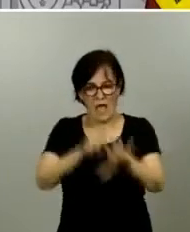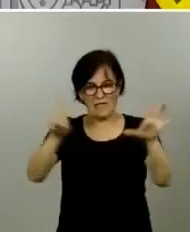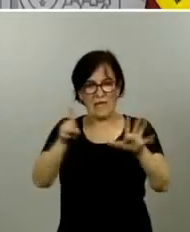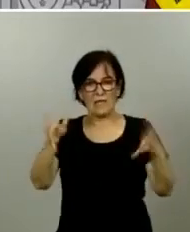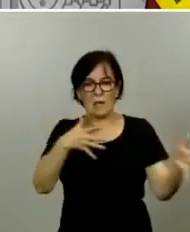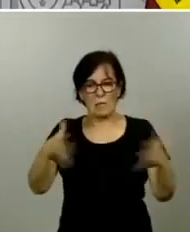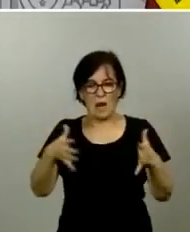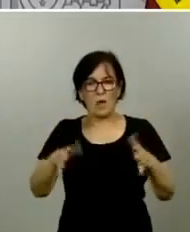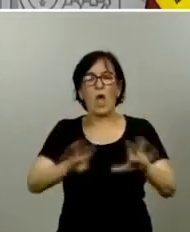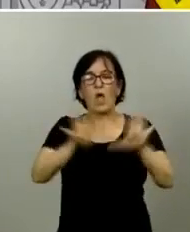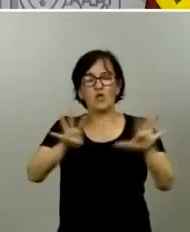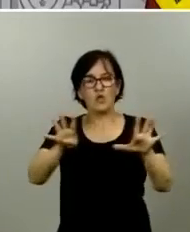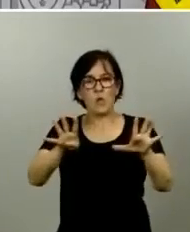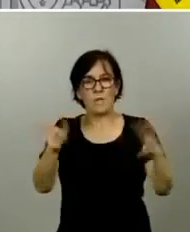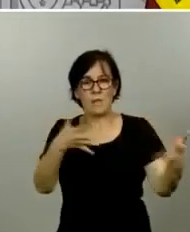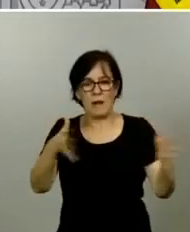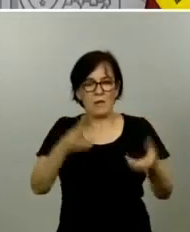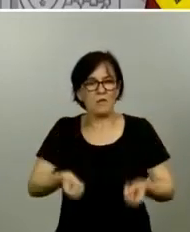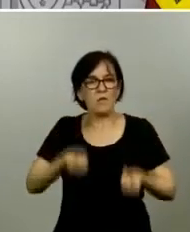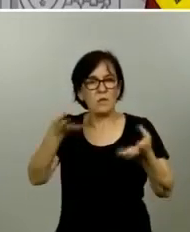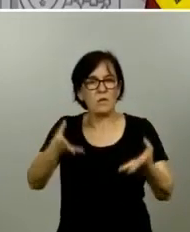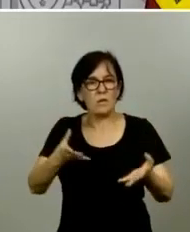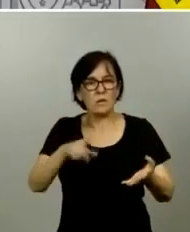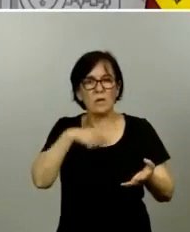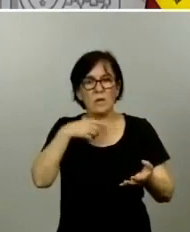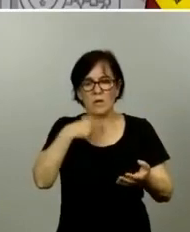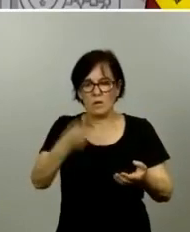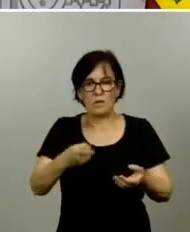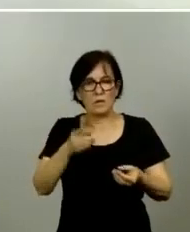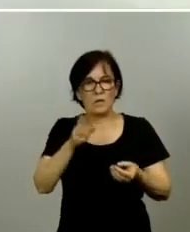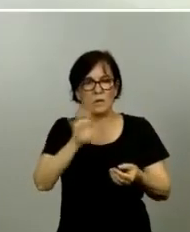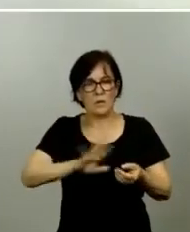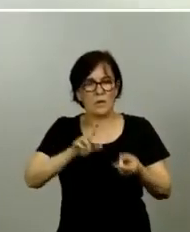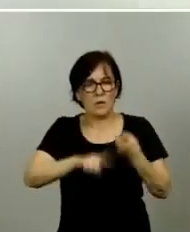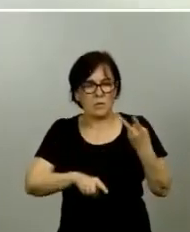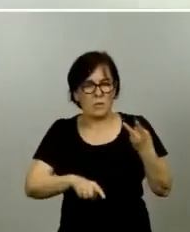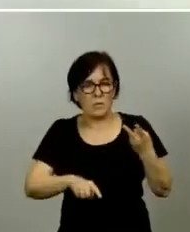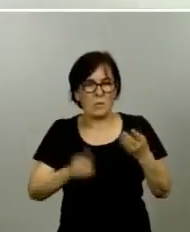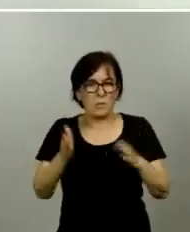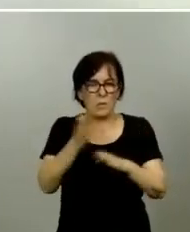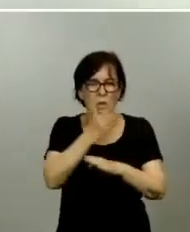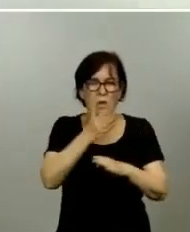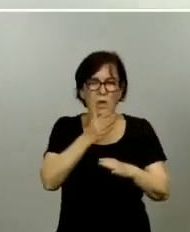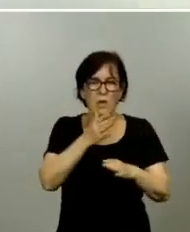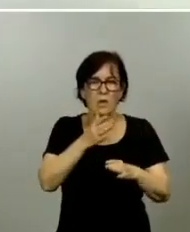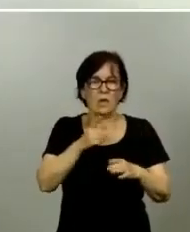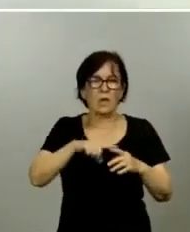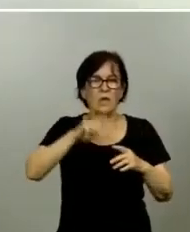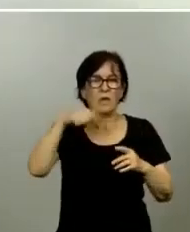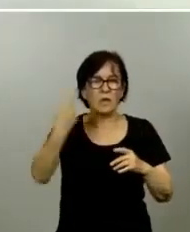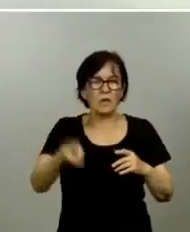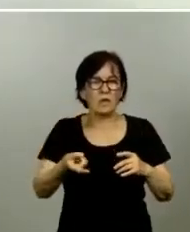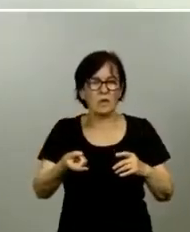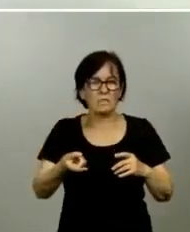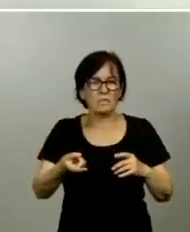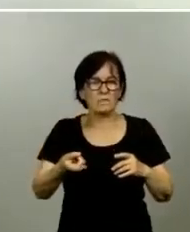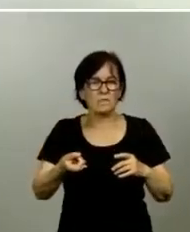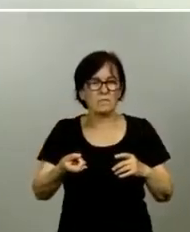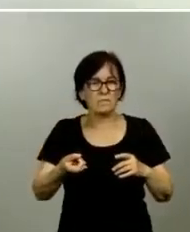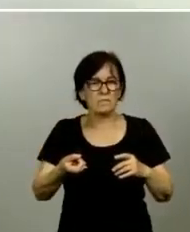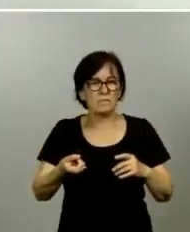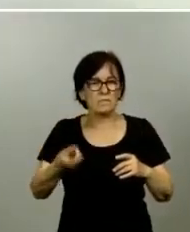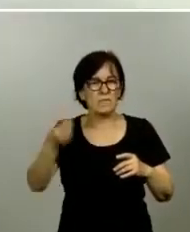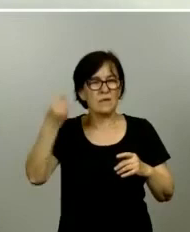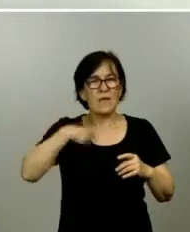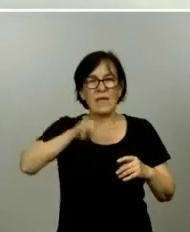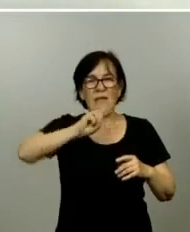de marzo lo anunció públicamente y hubo informaciones de que a nos parecieron incluso y luego además el mismo 13 de